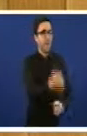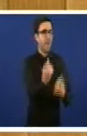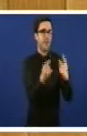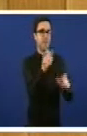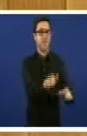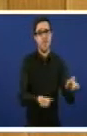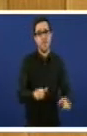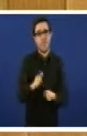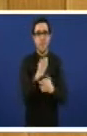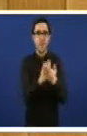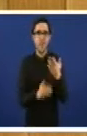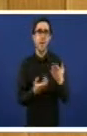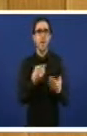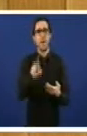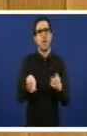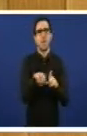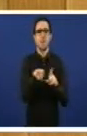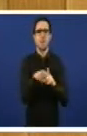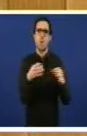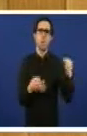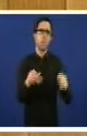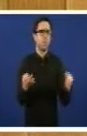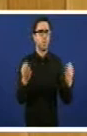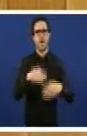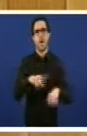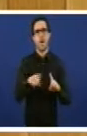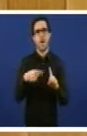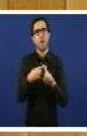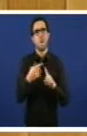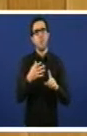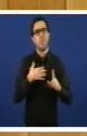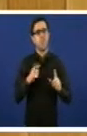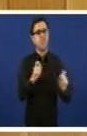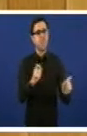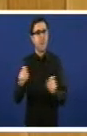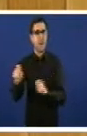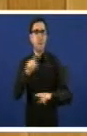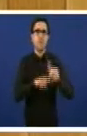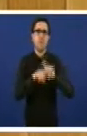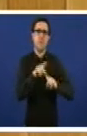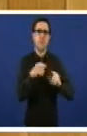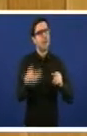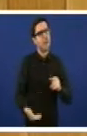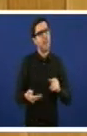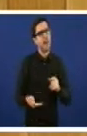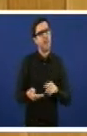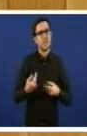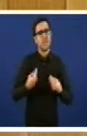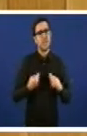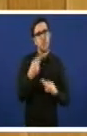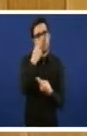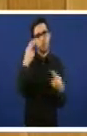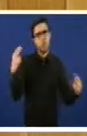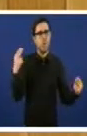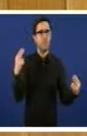injustiza e tamén un problema pode provocar graves problemas de saúde pública que van ter